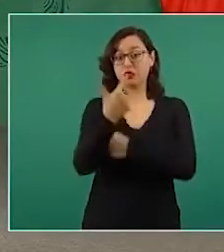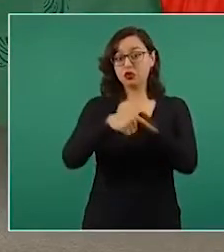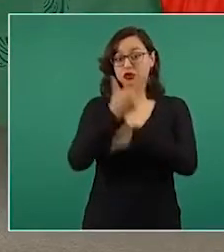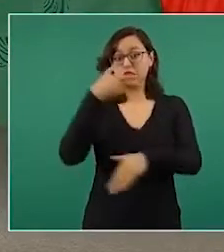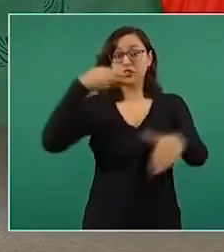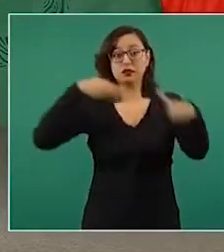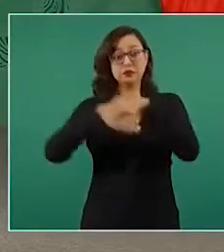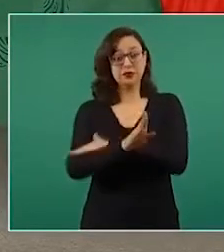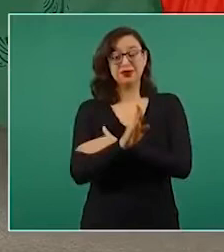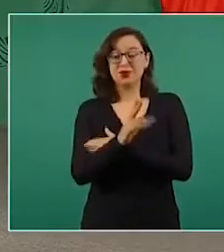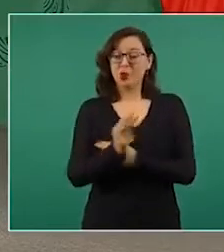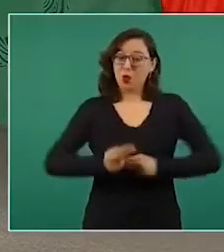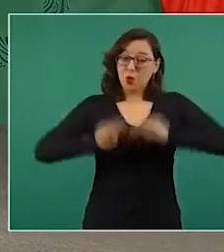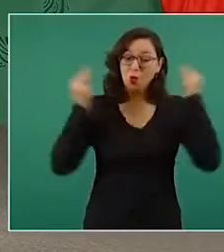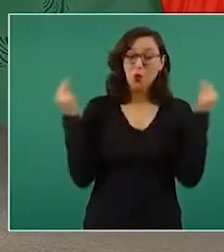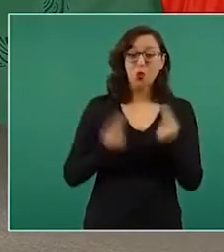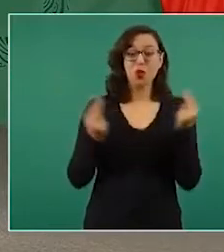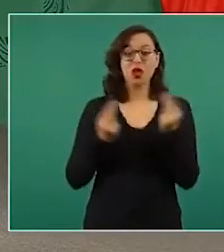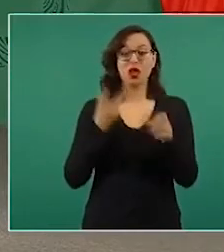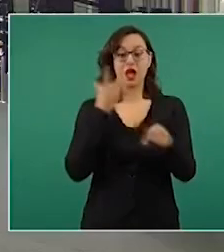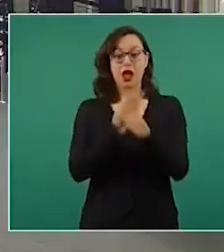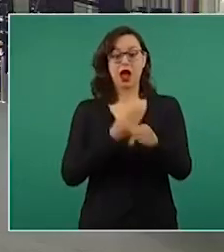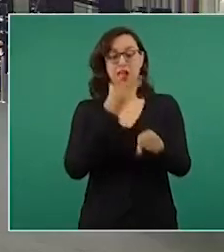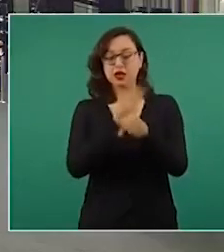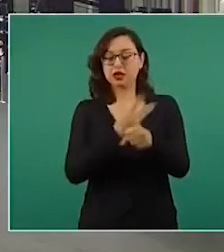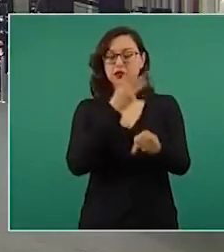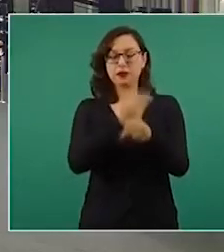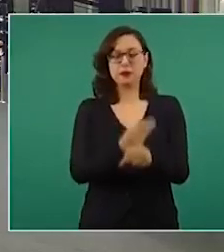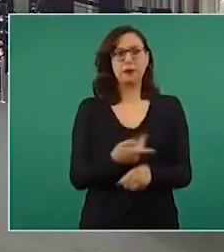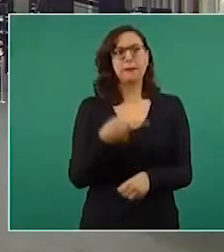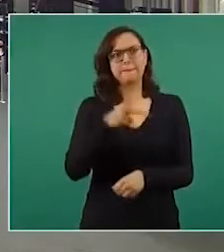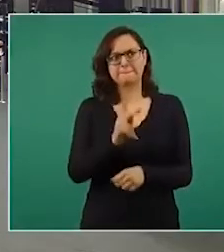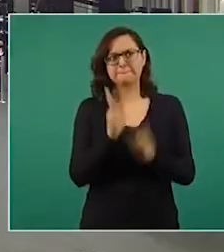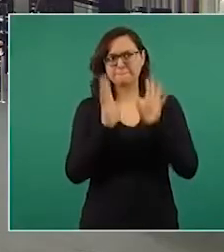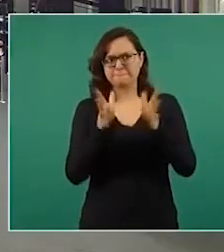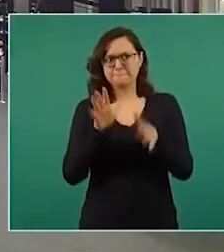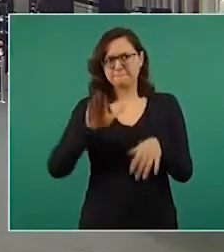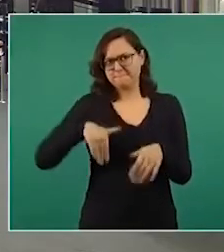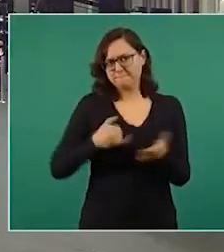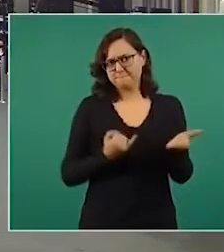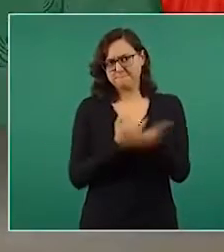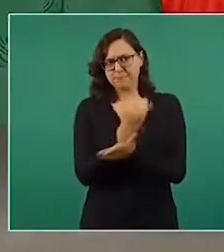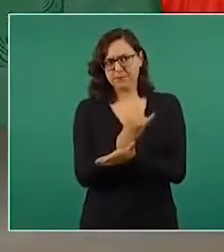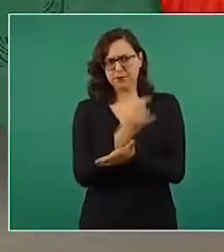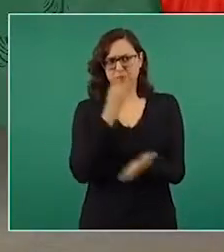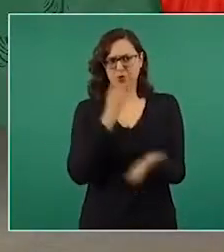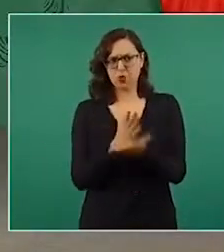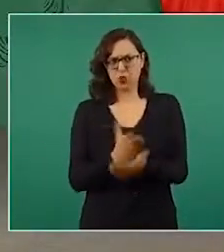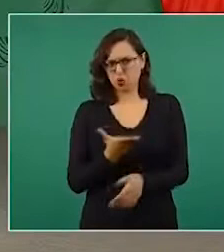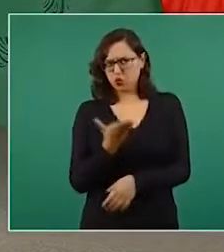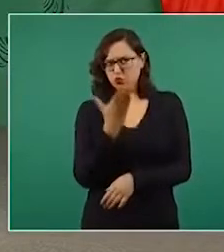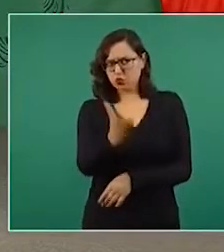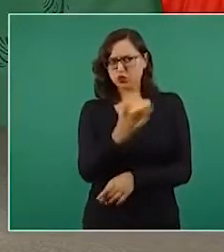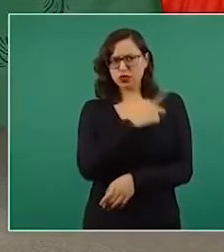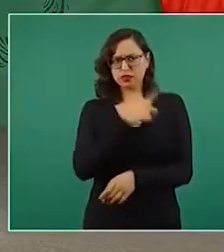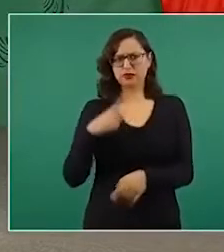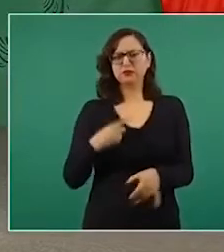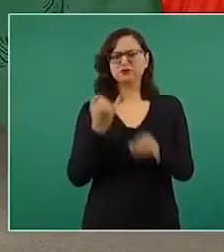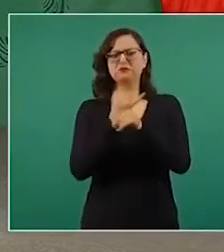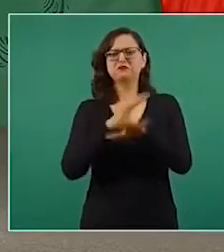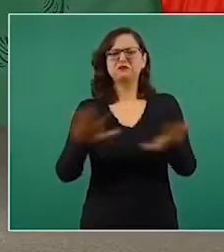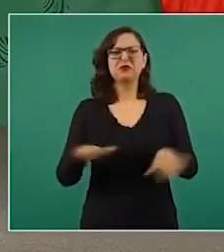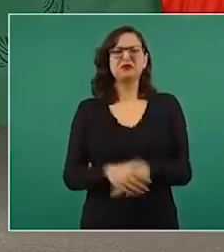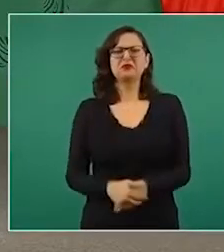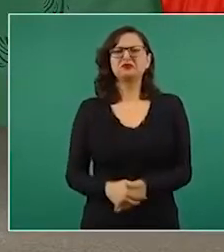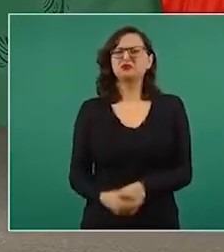pronto posible. Se toma la decisión de que sea sólo usted el que informe sobre este tema. Sí, y lo va a hacer también la